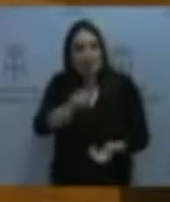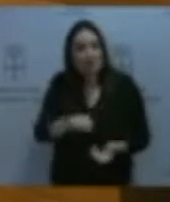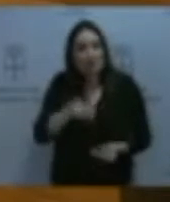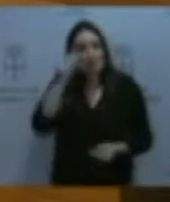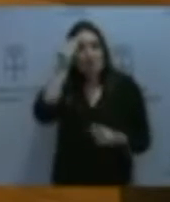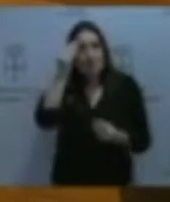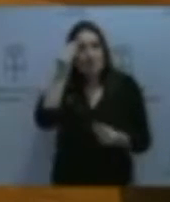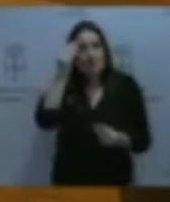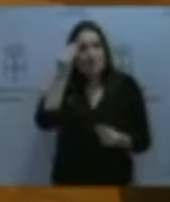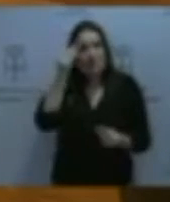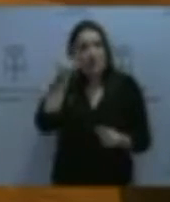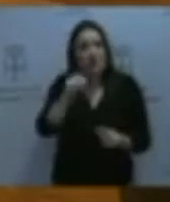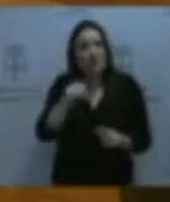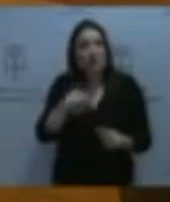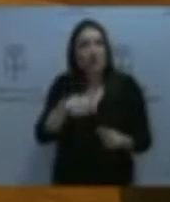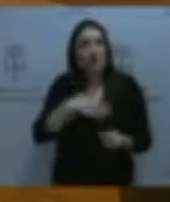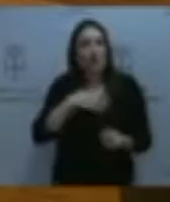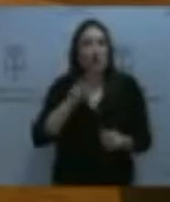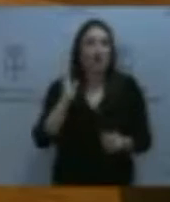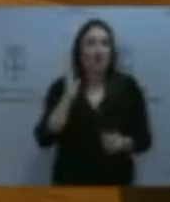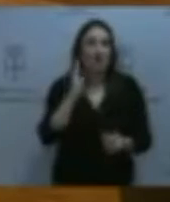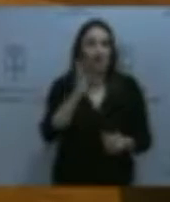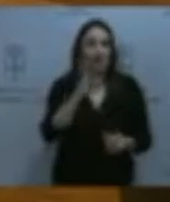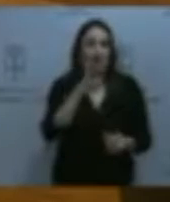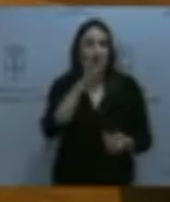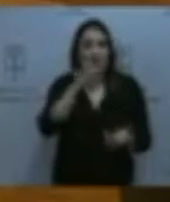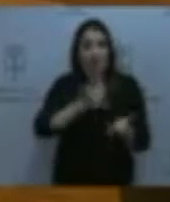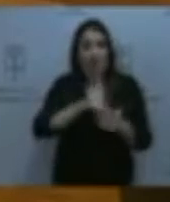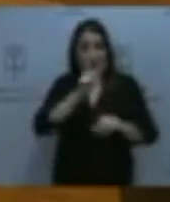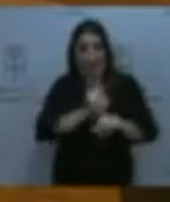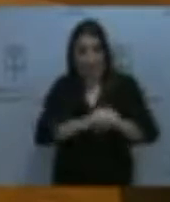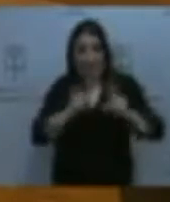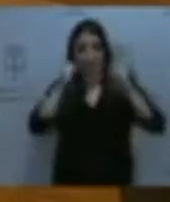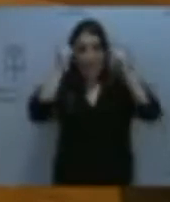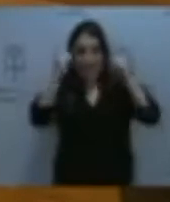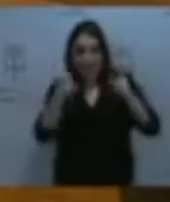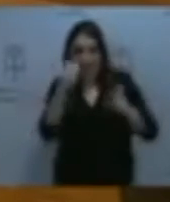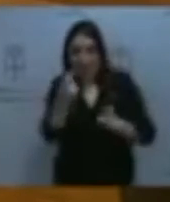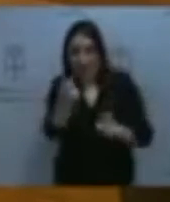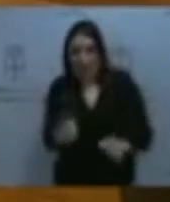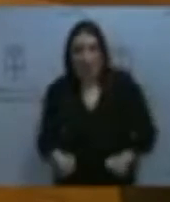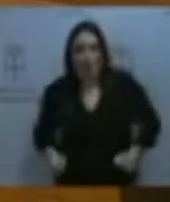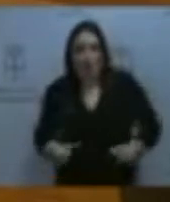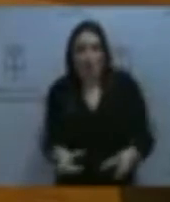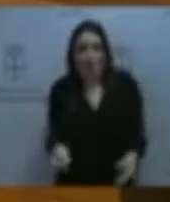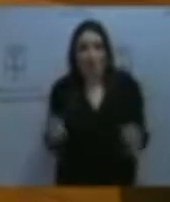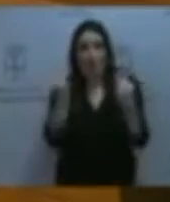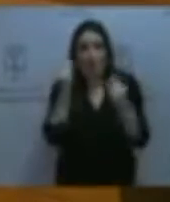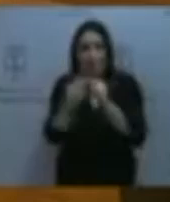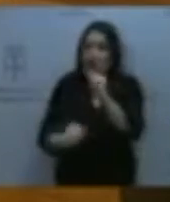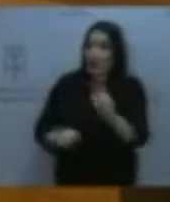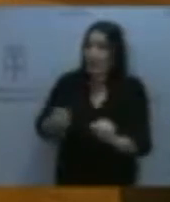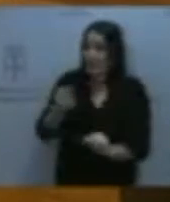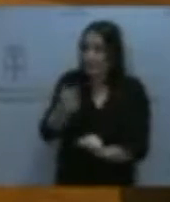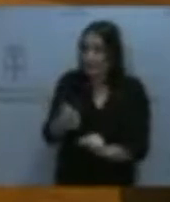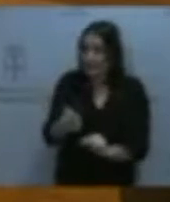echa para atrás el fecho de que, después de invertir tiempo, esfuerzo y cuartos en formación, pues,